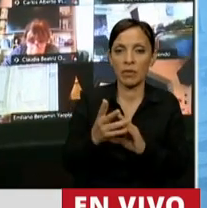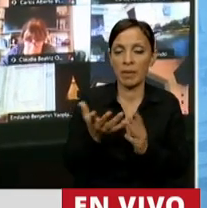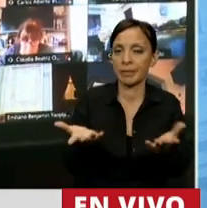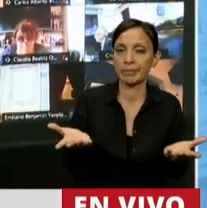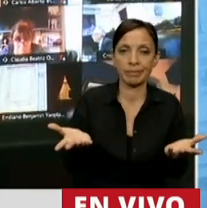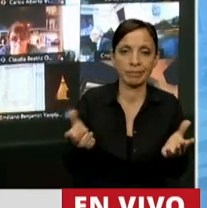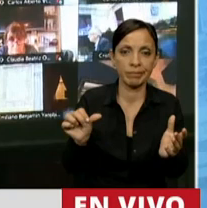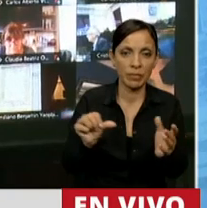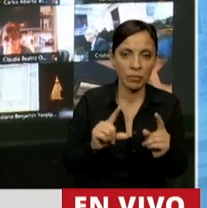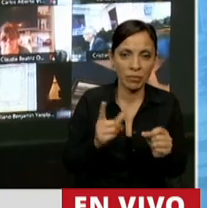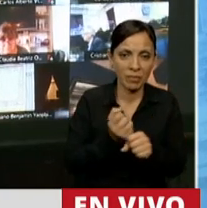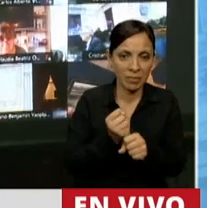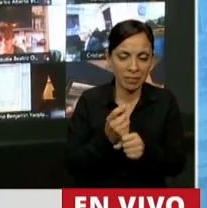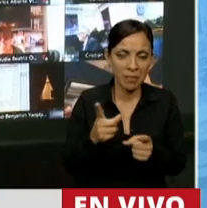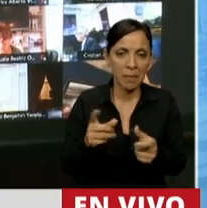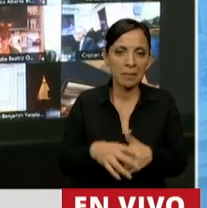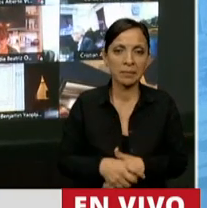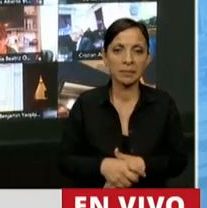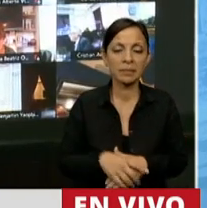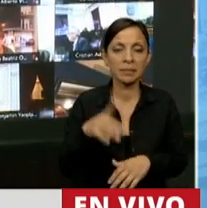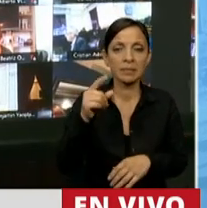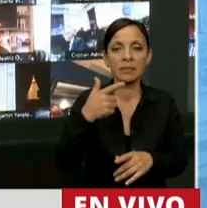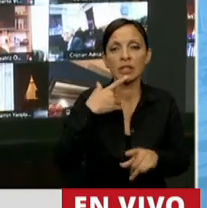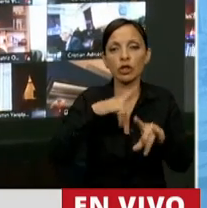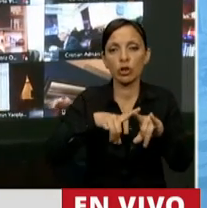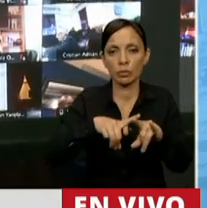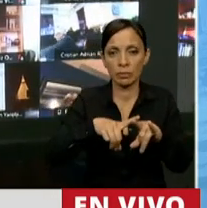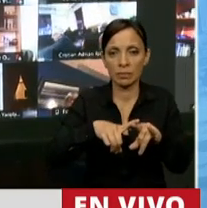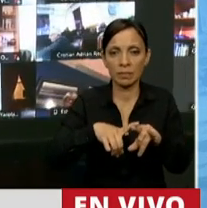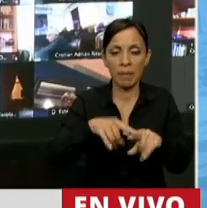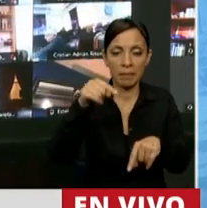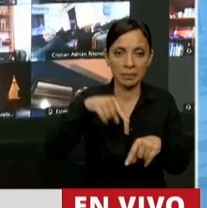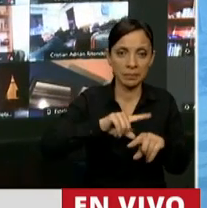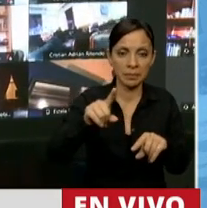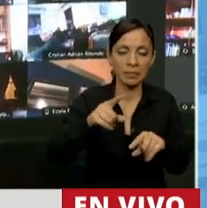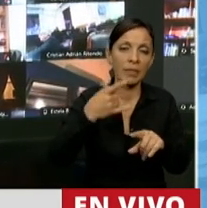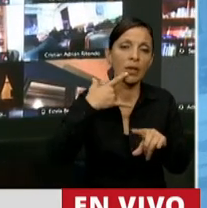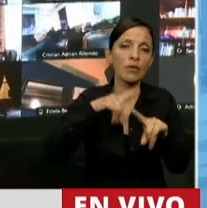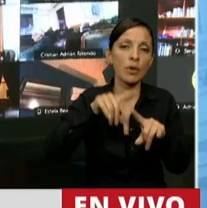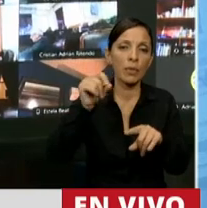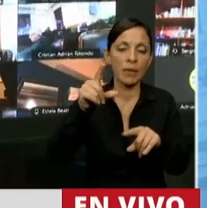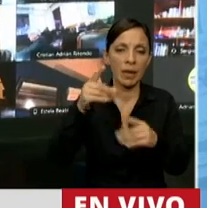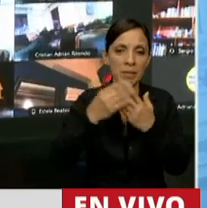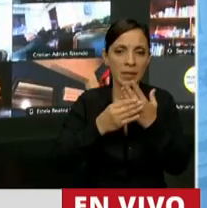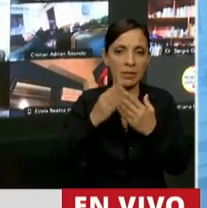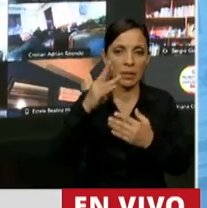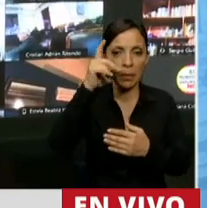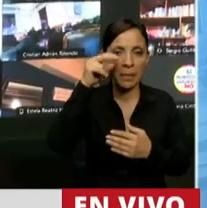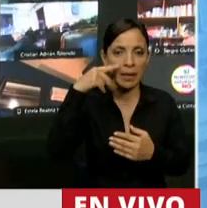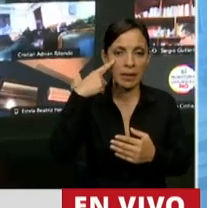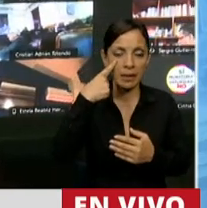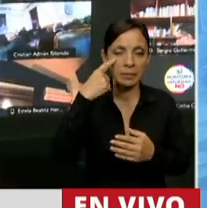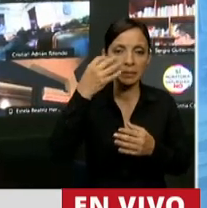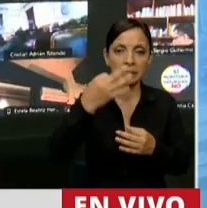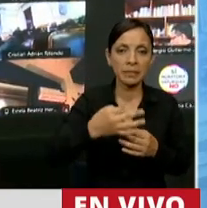y frente al show, el que se hace acá, al show del ministro Berni, lo único que se le ocurrió hacer fue lo que le habrá